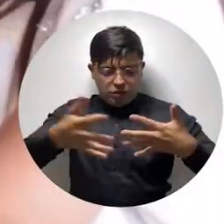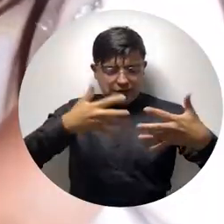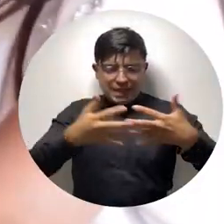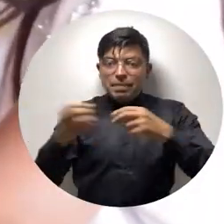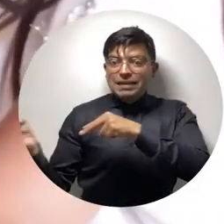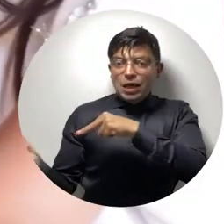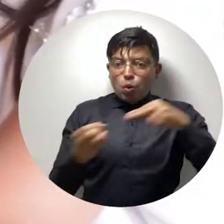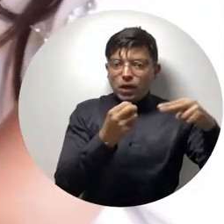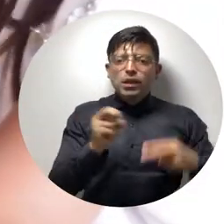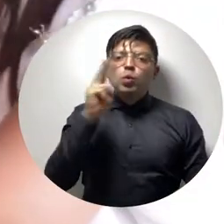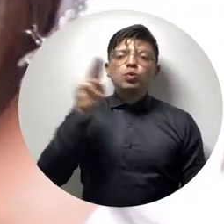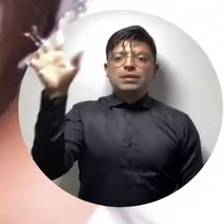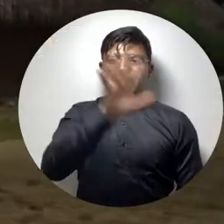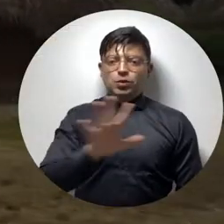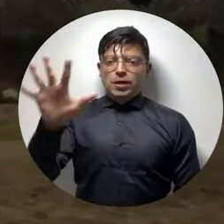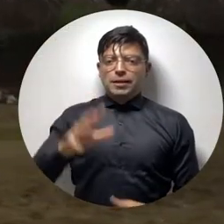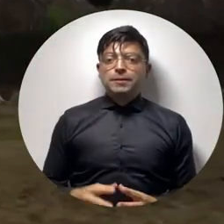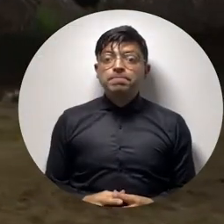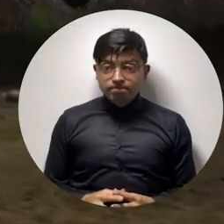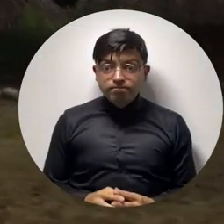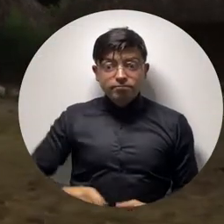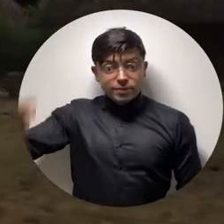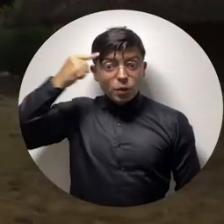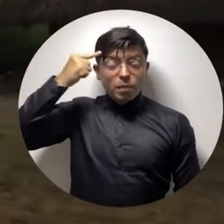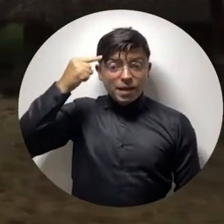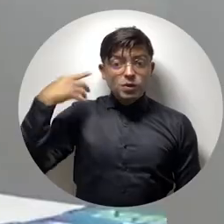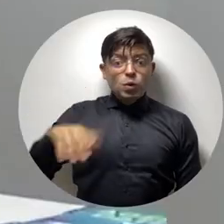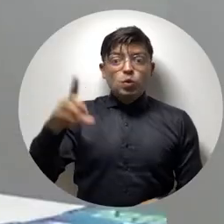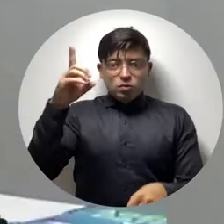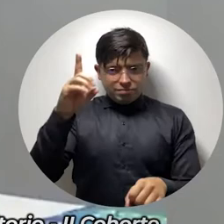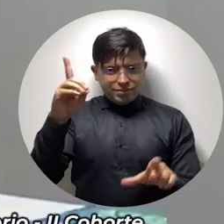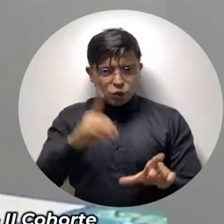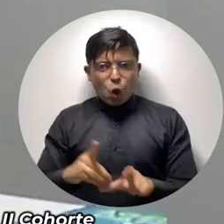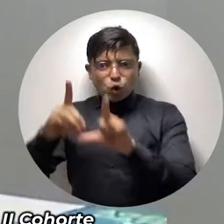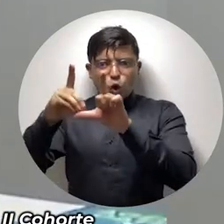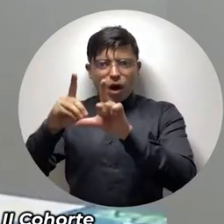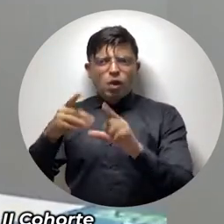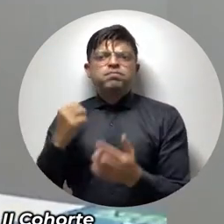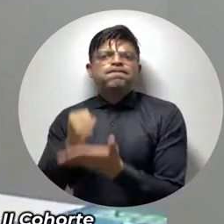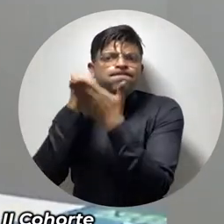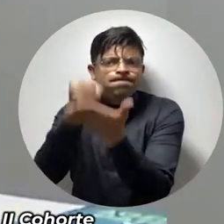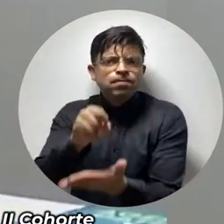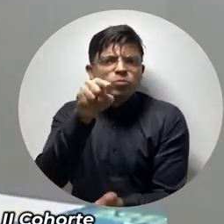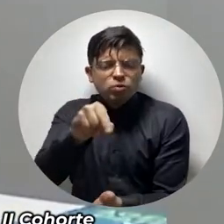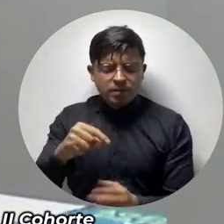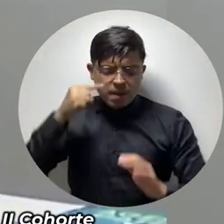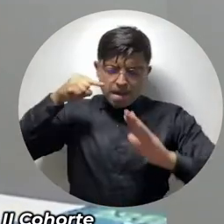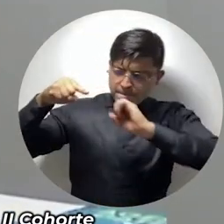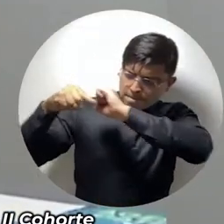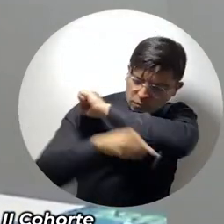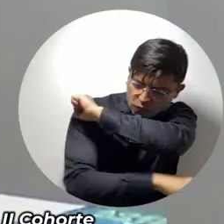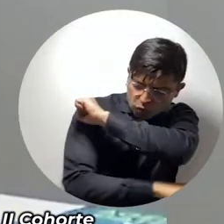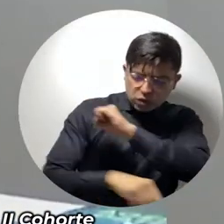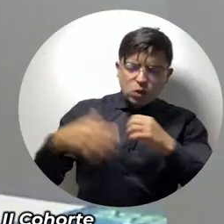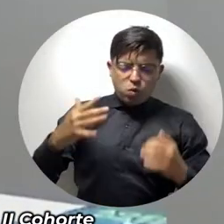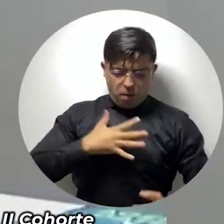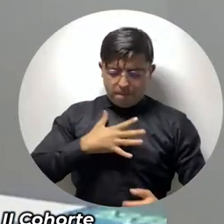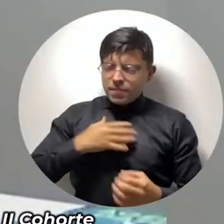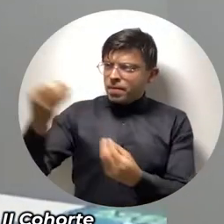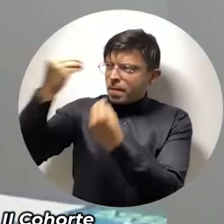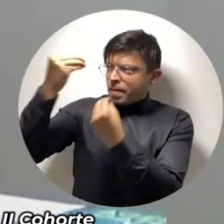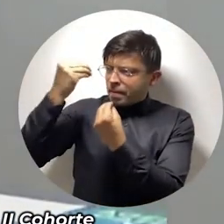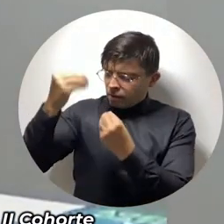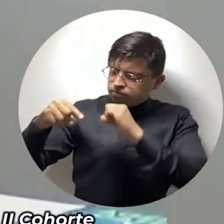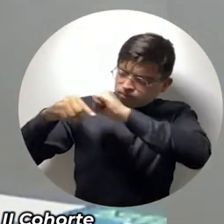sistemas educativos nacionales. Yo pienso que un doctorado te ayuda a que tú profundices en tu formación